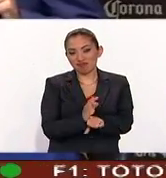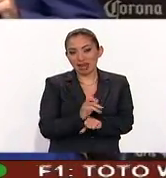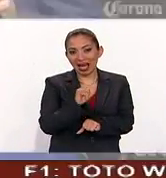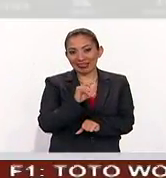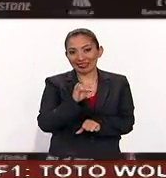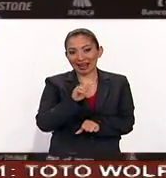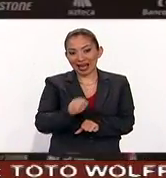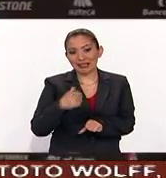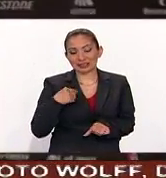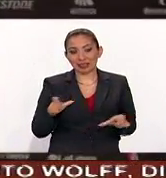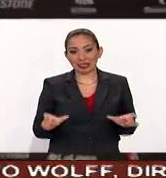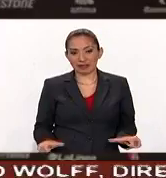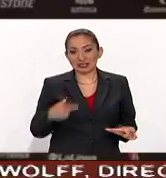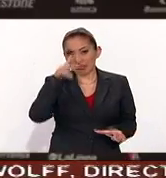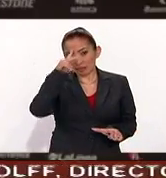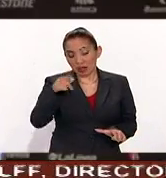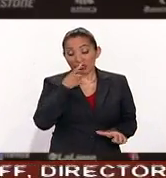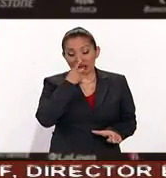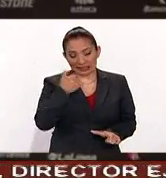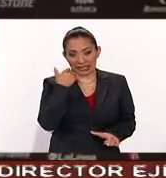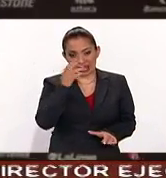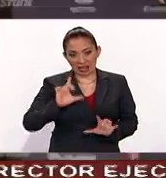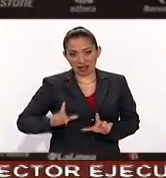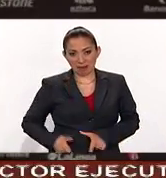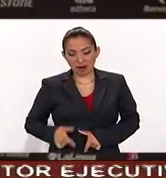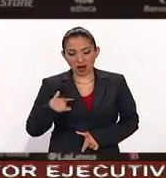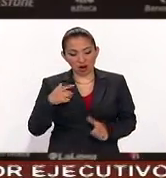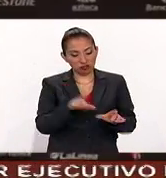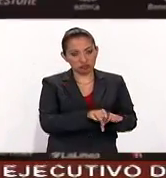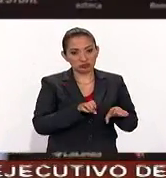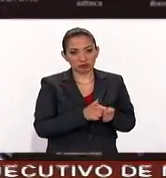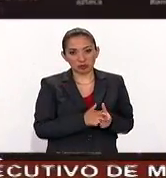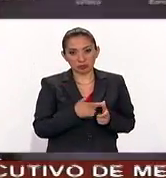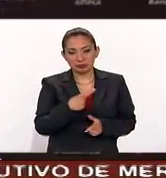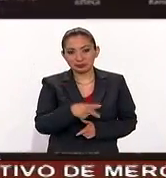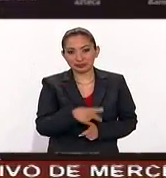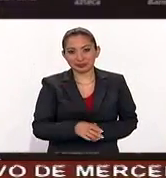del Atlas el defensa mexicano asegura que quiere ser campeón con los zorros